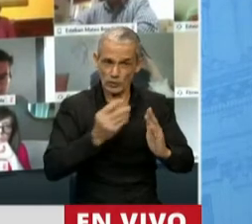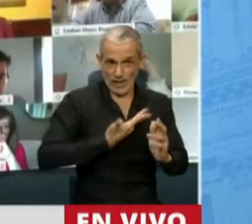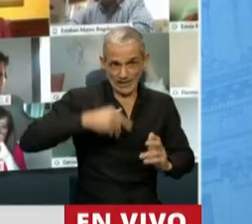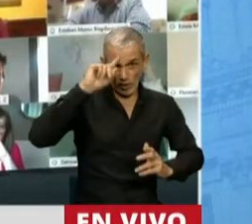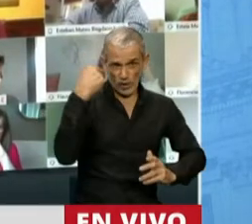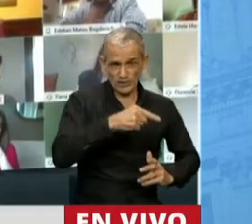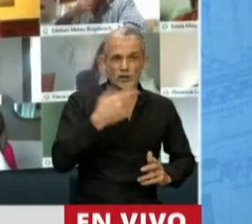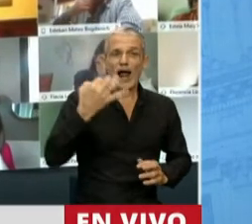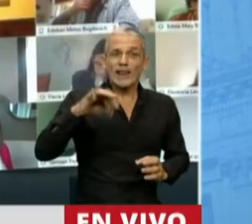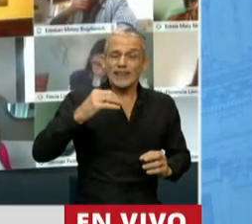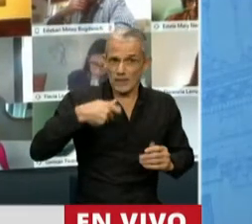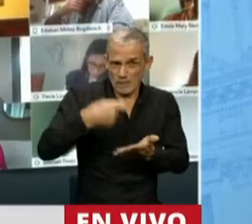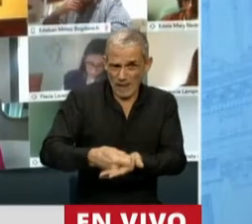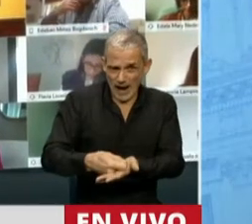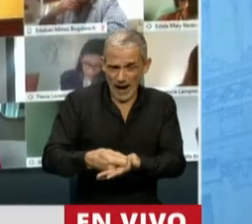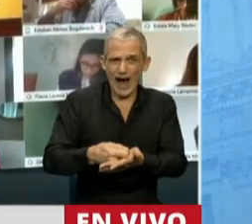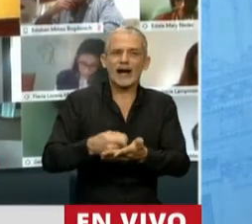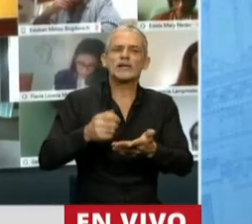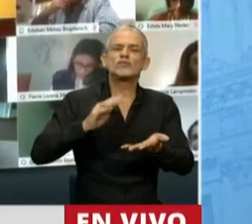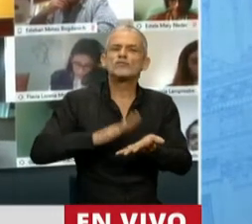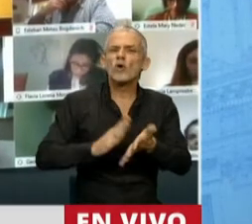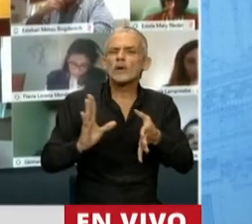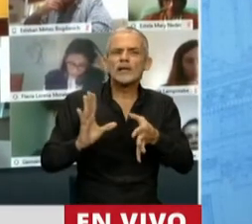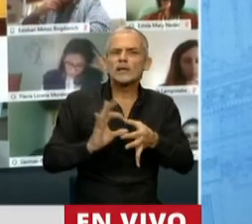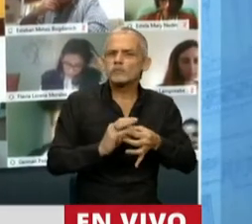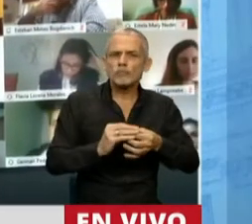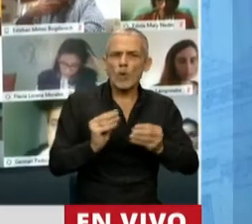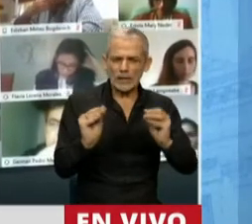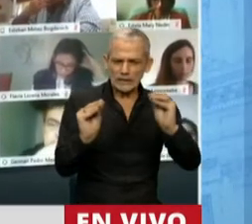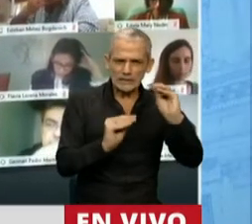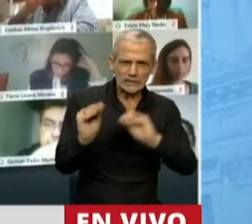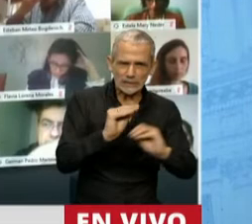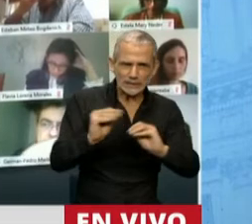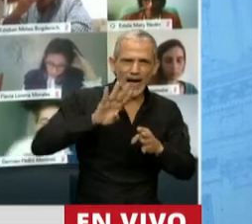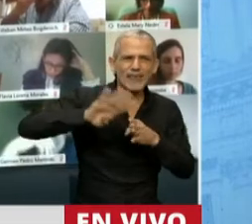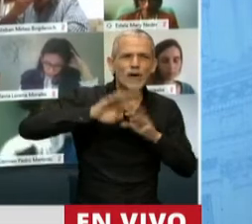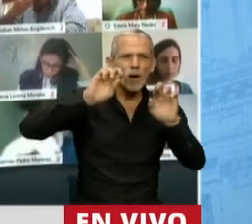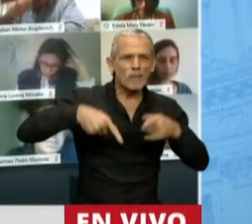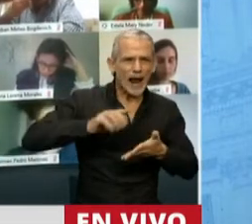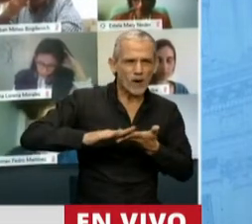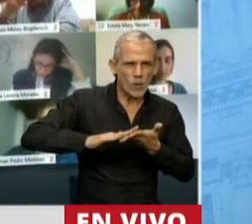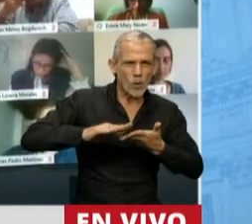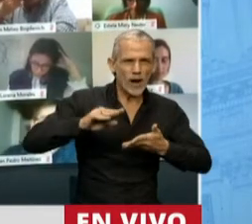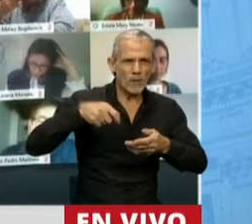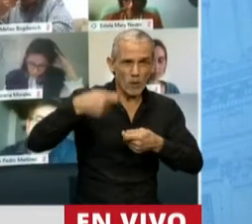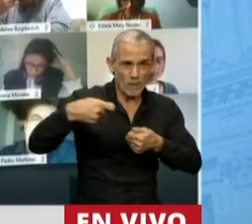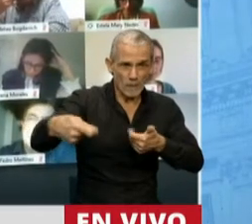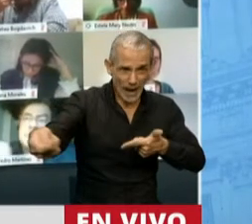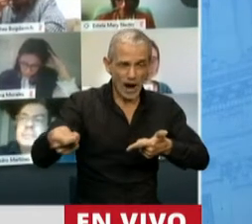Estado Nacional tendrá en relación a la reestructuración de la deuda